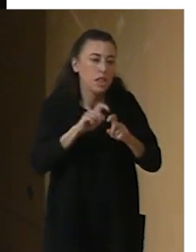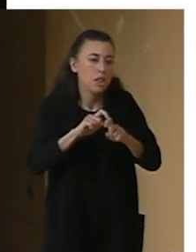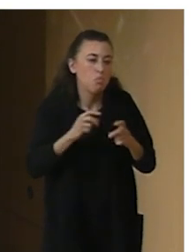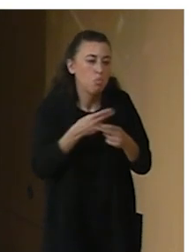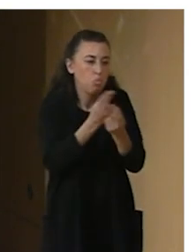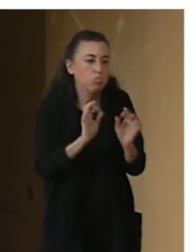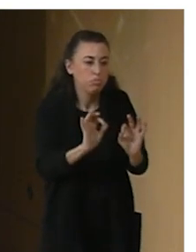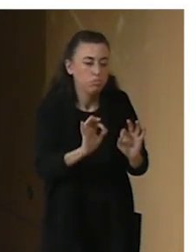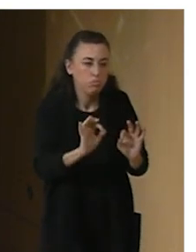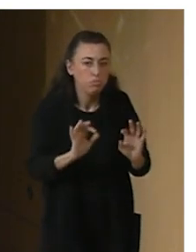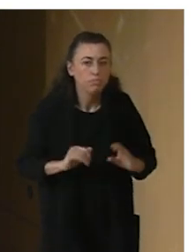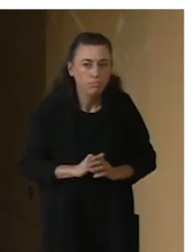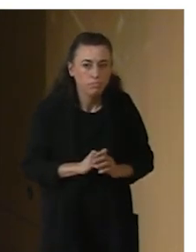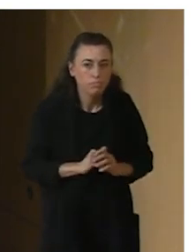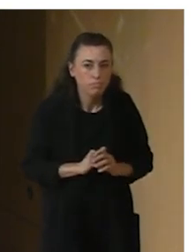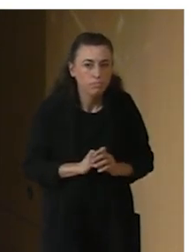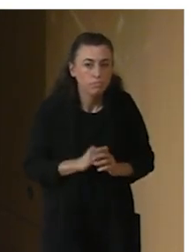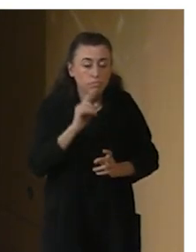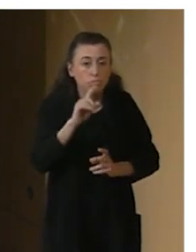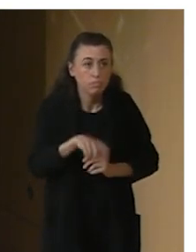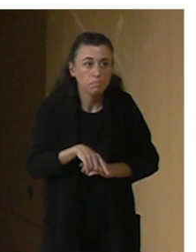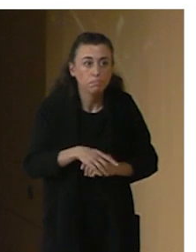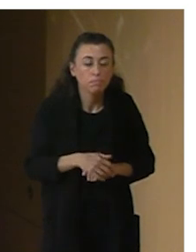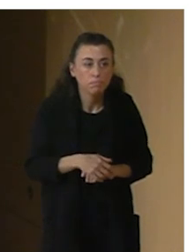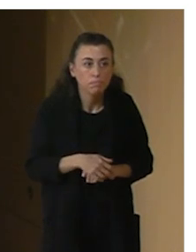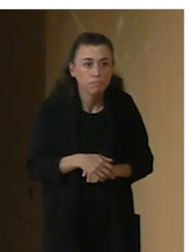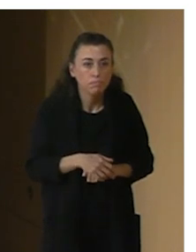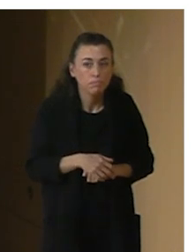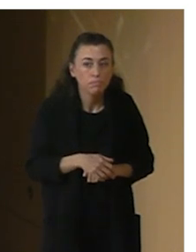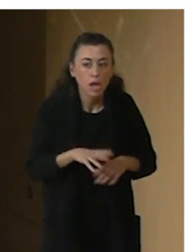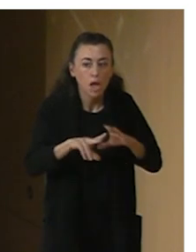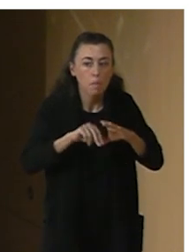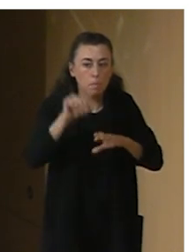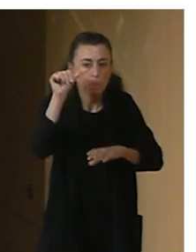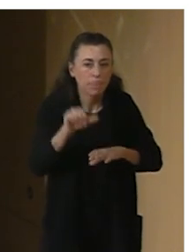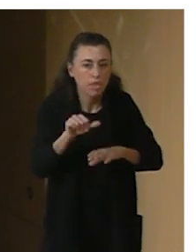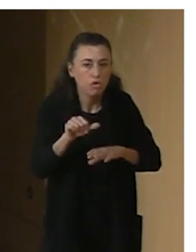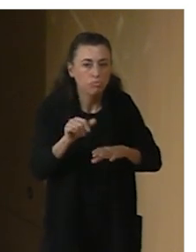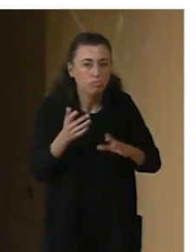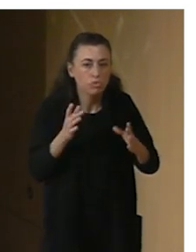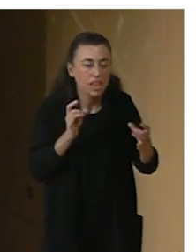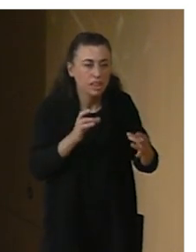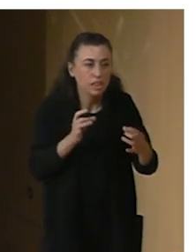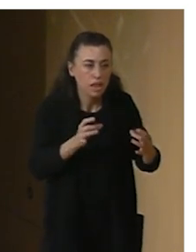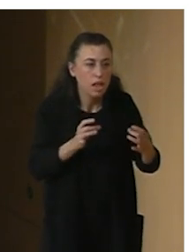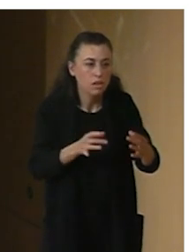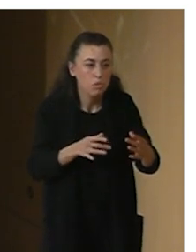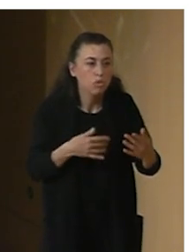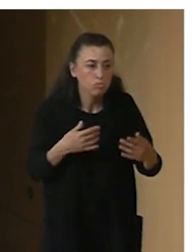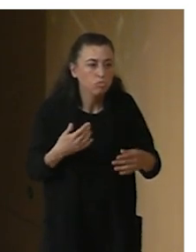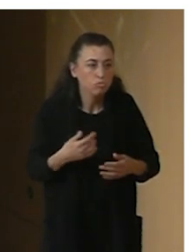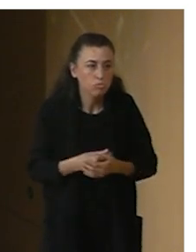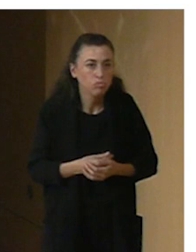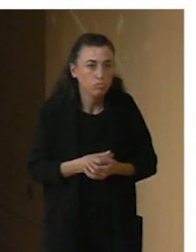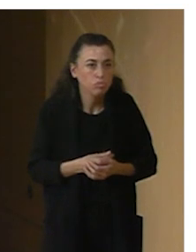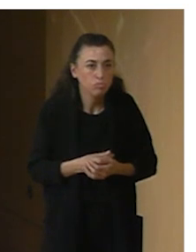También tiene una serie de vídeos interactivos. Como veis,